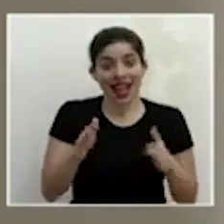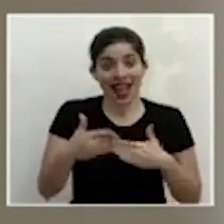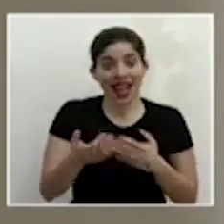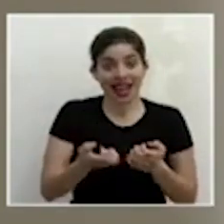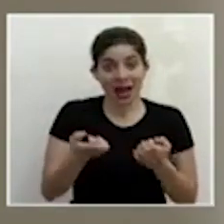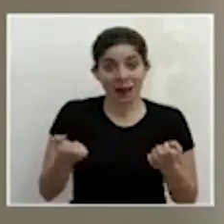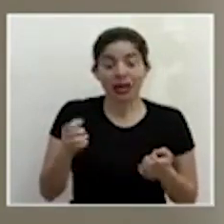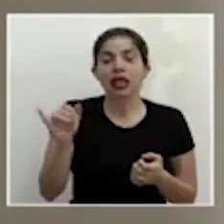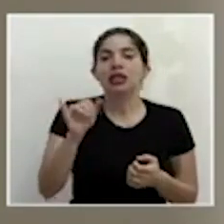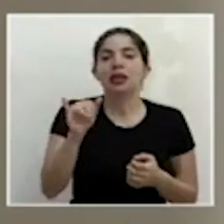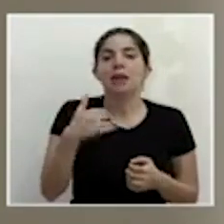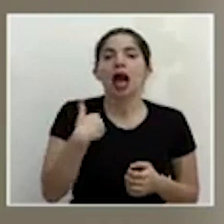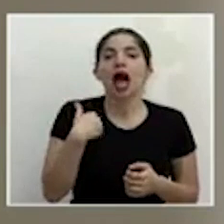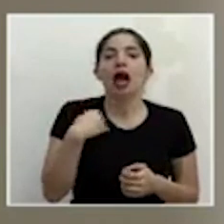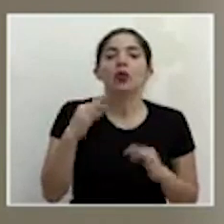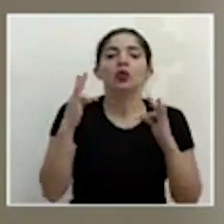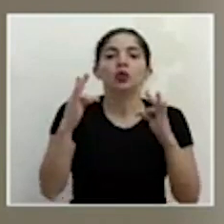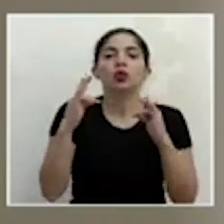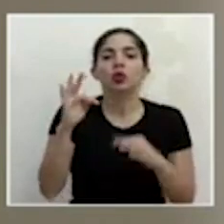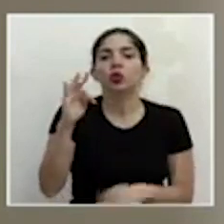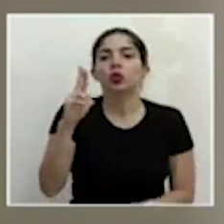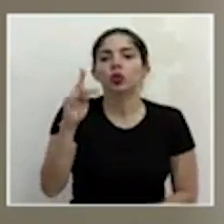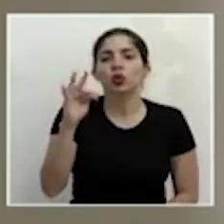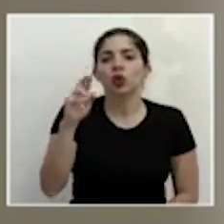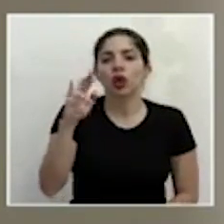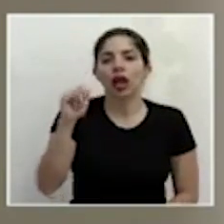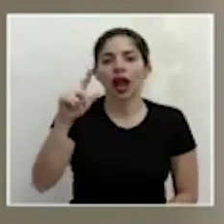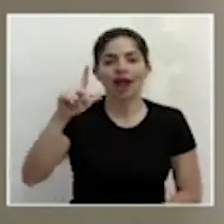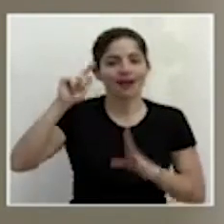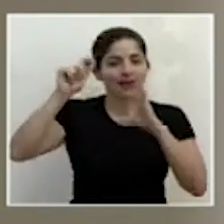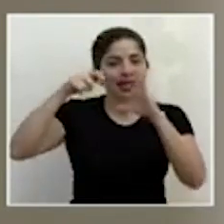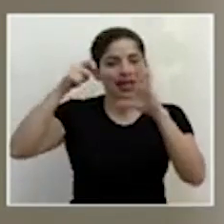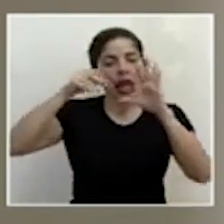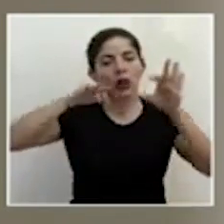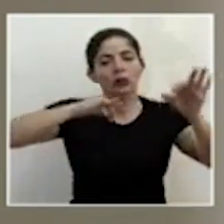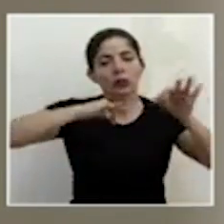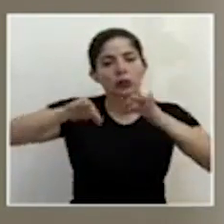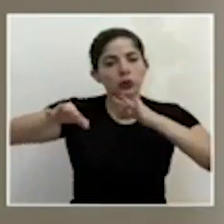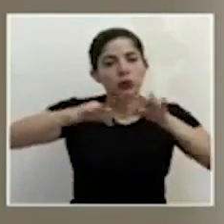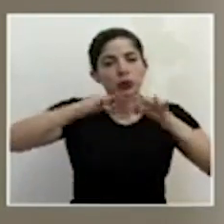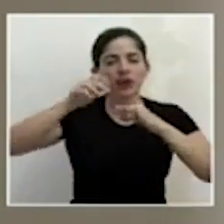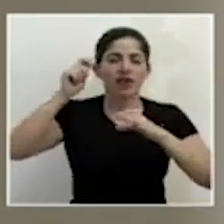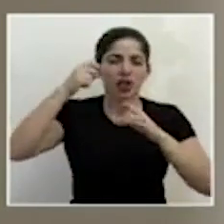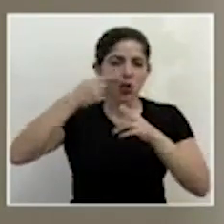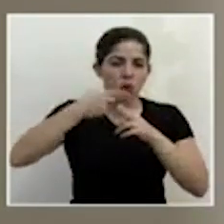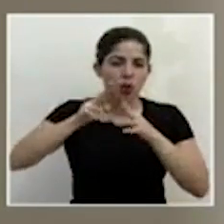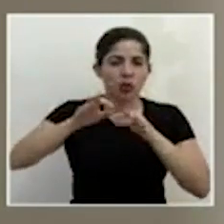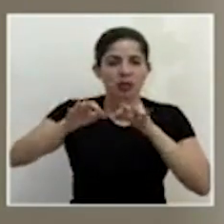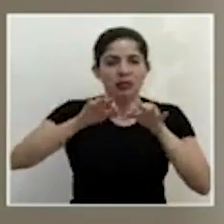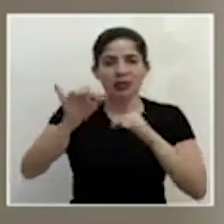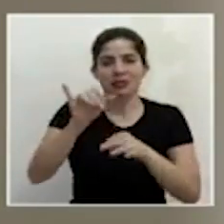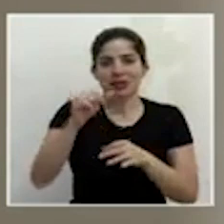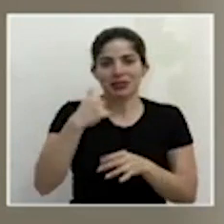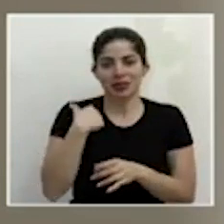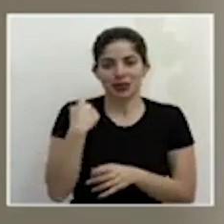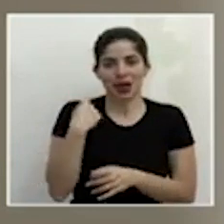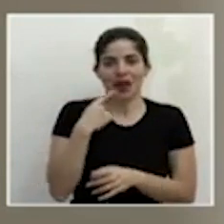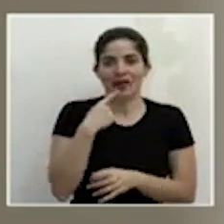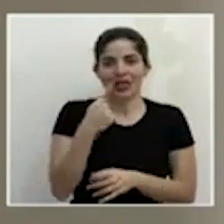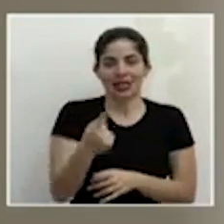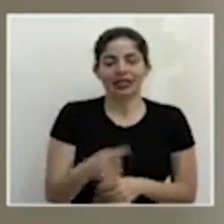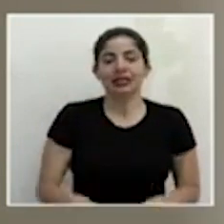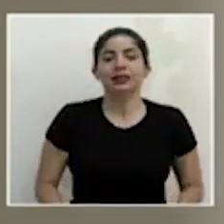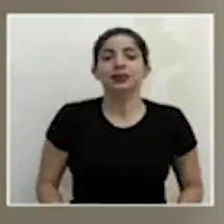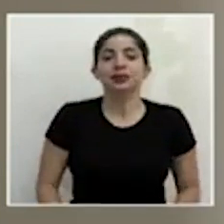van a encontrar también un tutorial es un breve video con una explicación de todo lo que acabo de mencionar